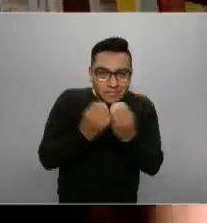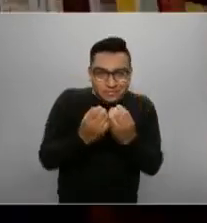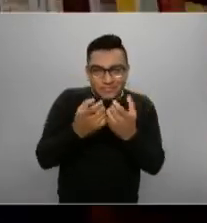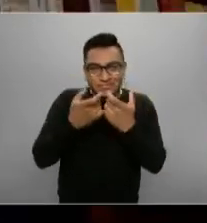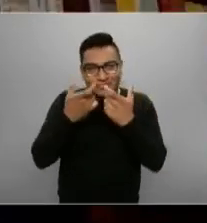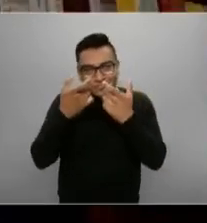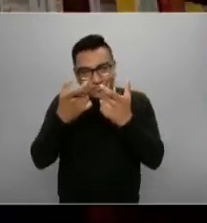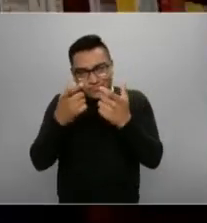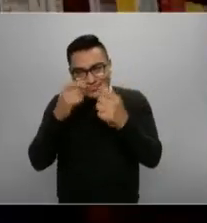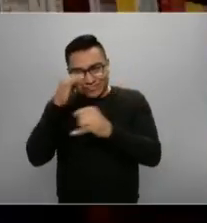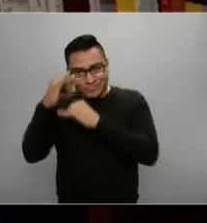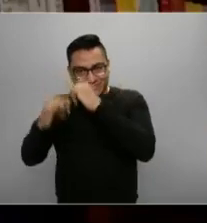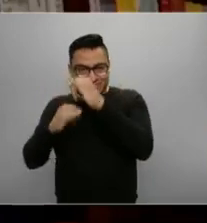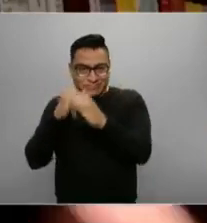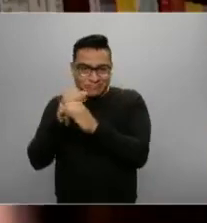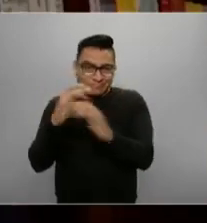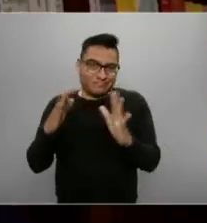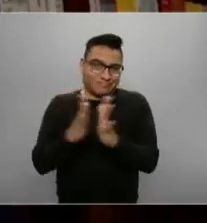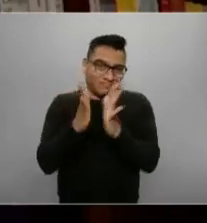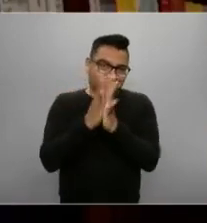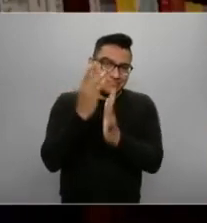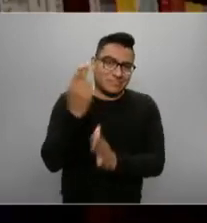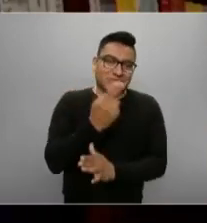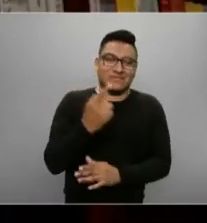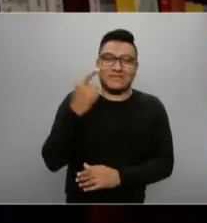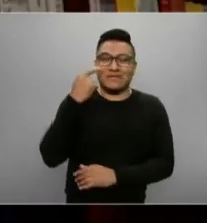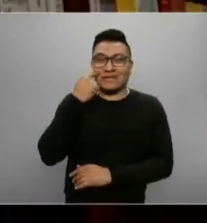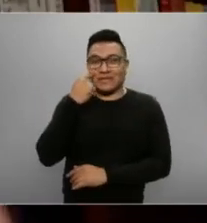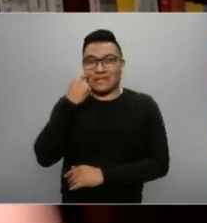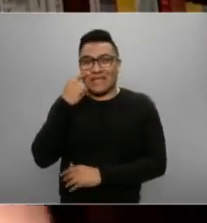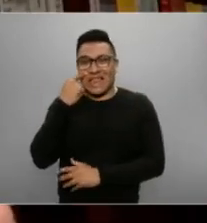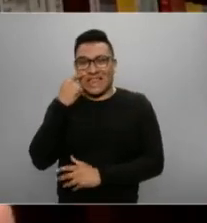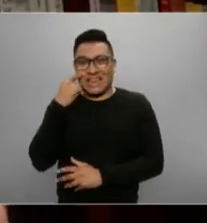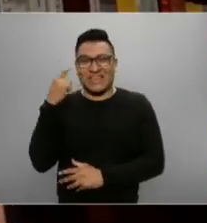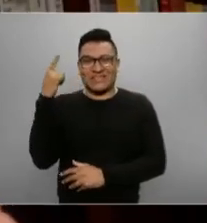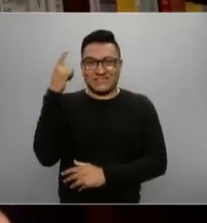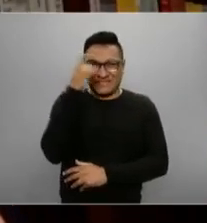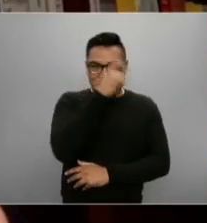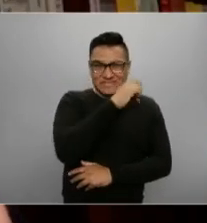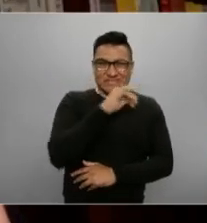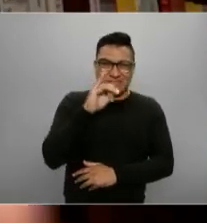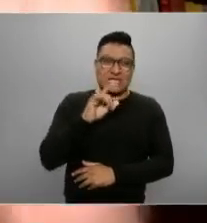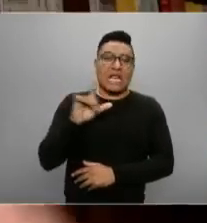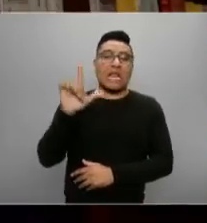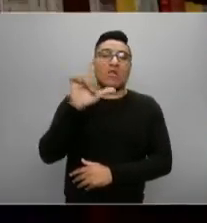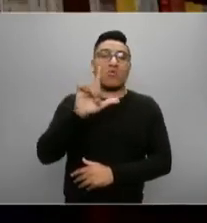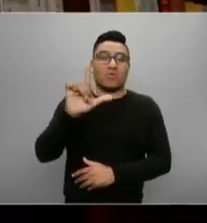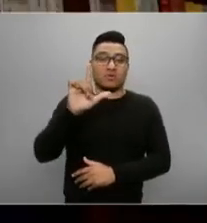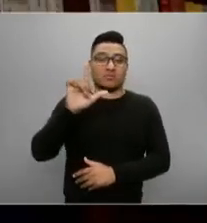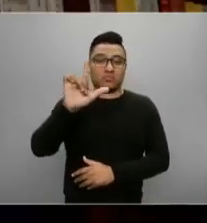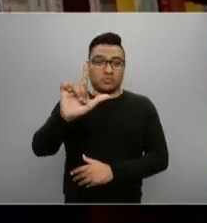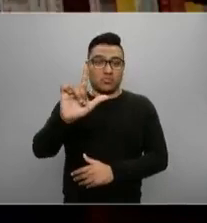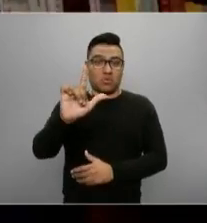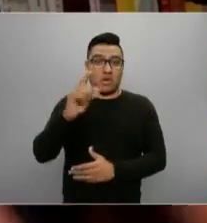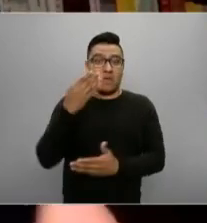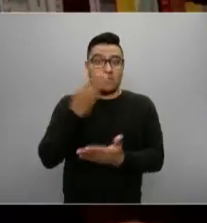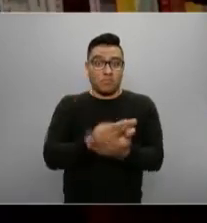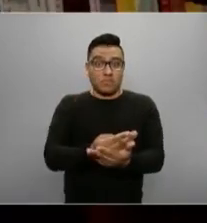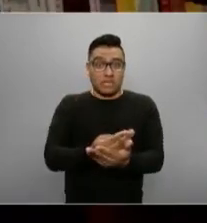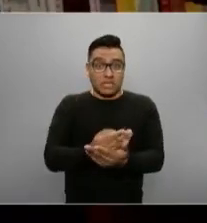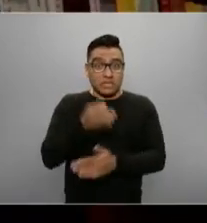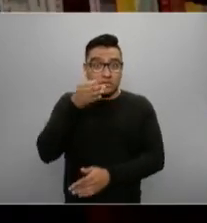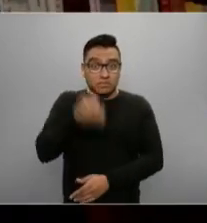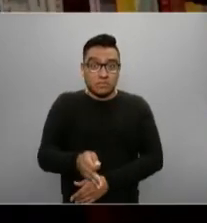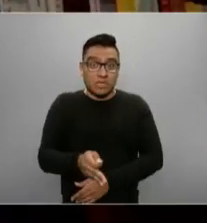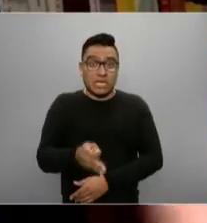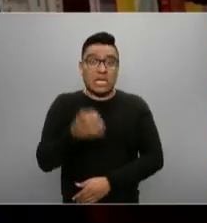La trama es muy compleja. El que se adopte la resolución si se adopta el lunes, no es más que el inicio. También